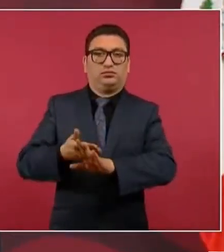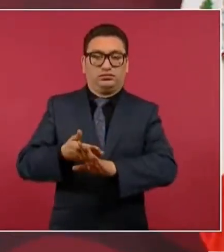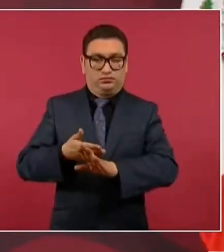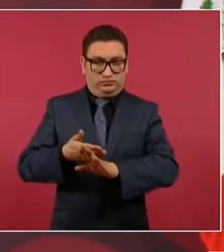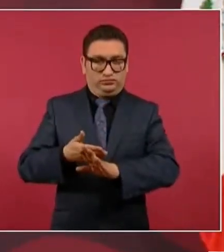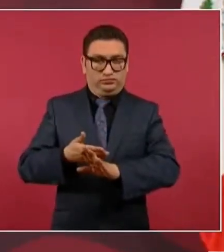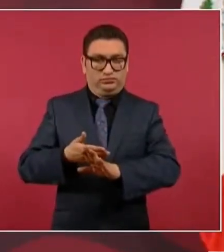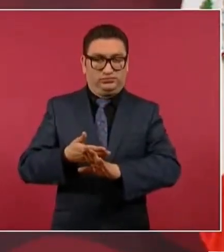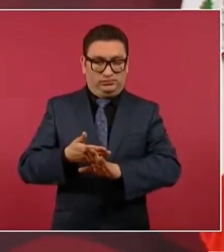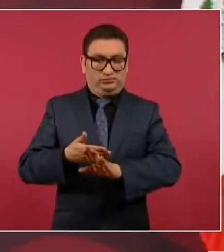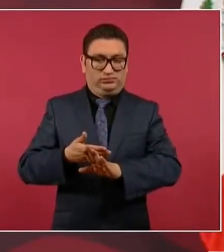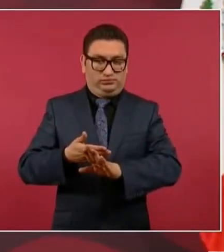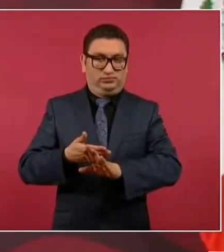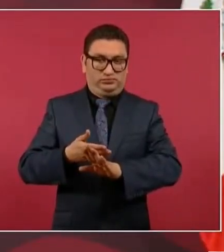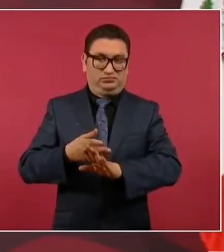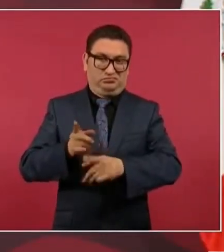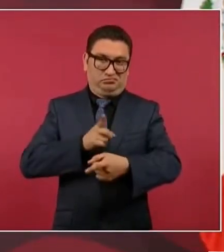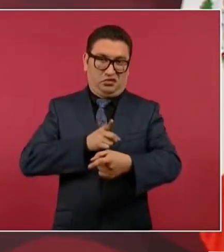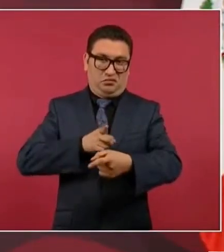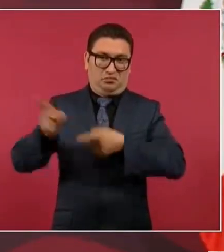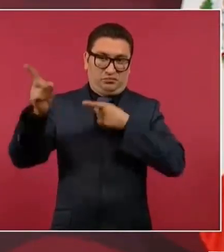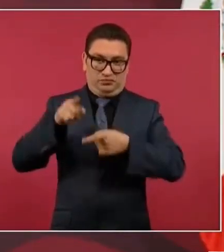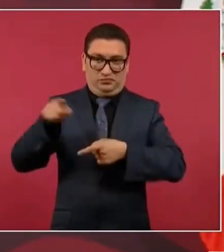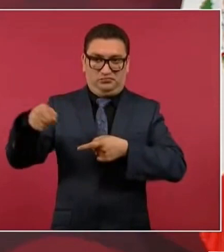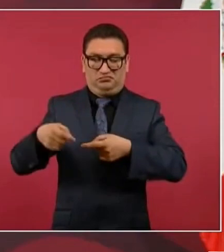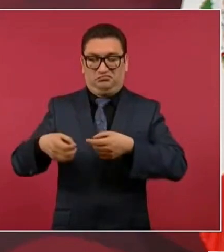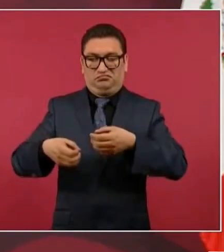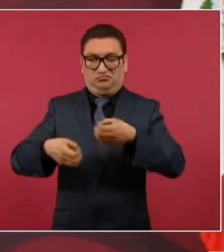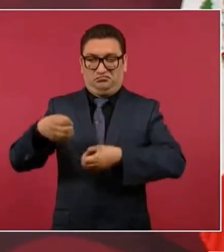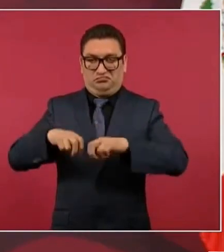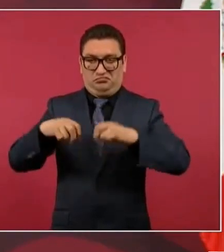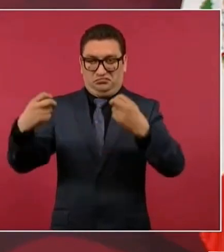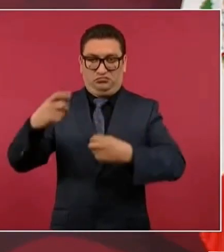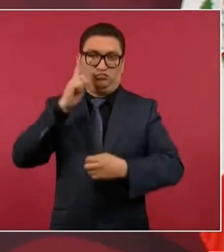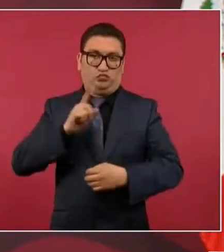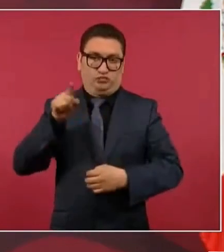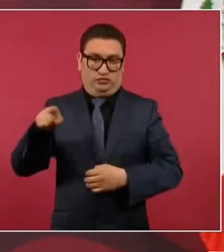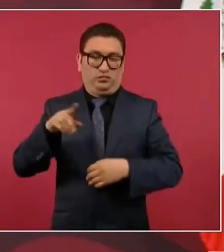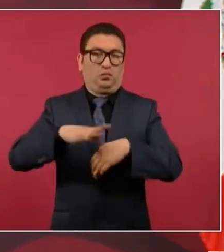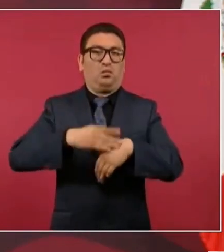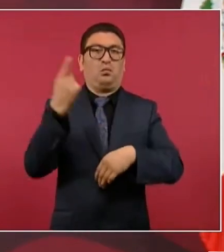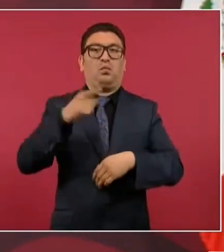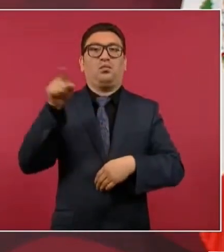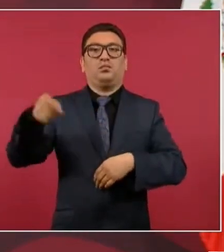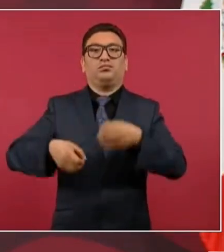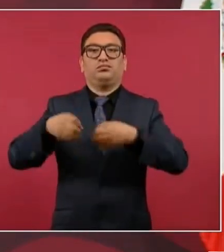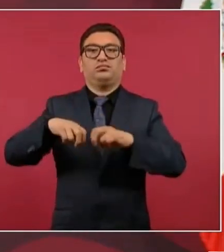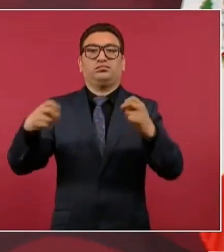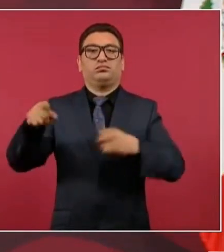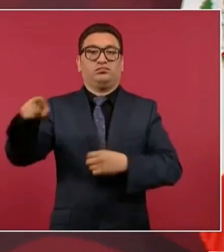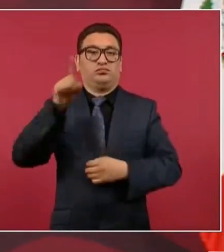de la ministra, porque la ministra